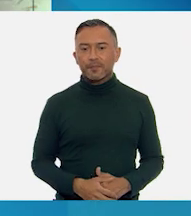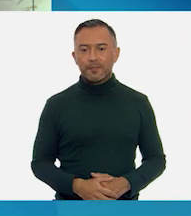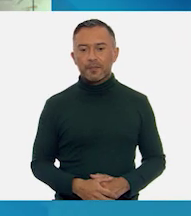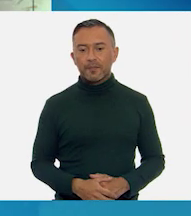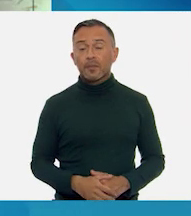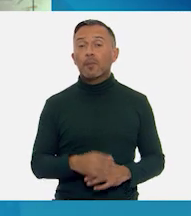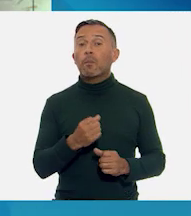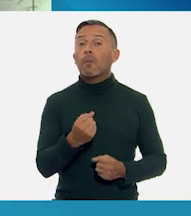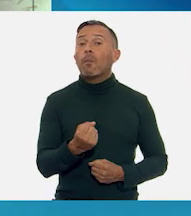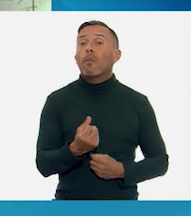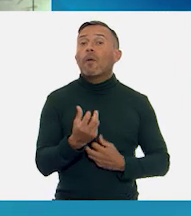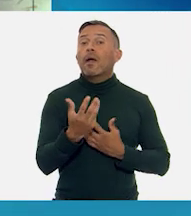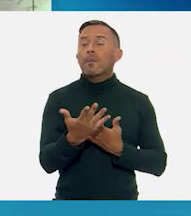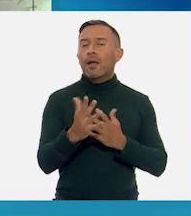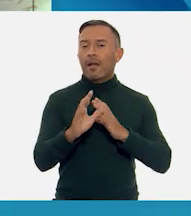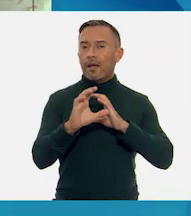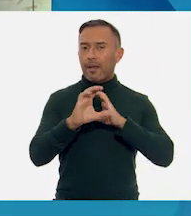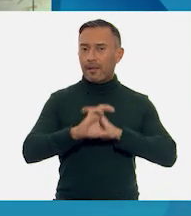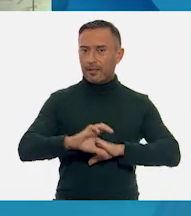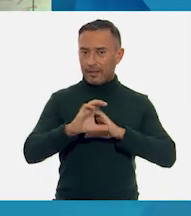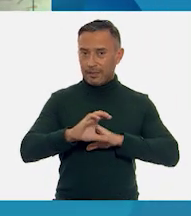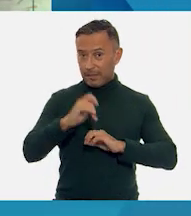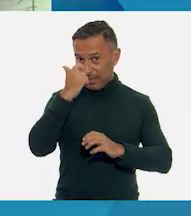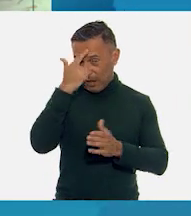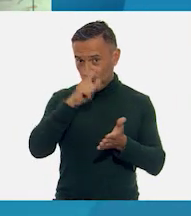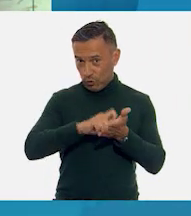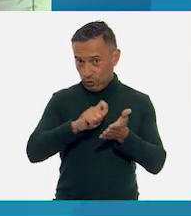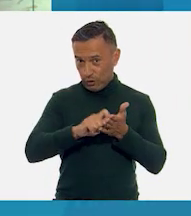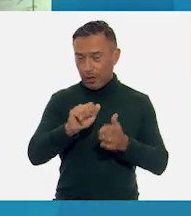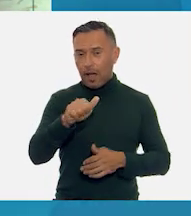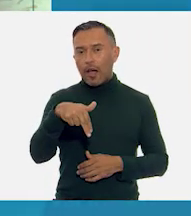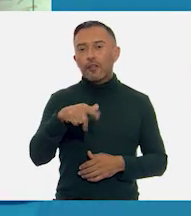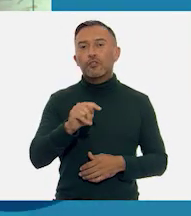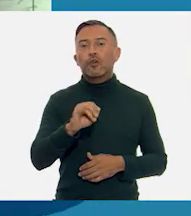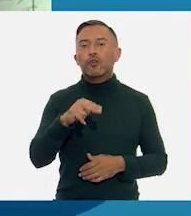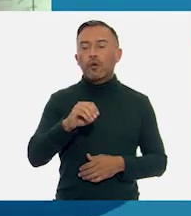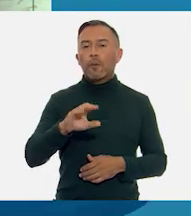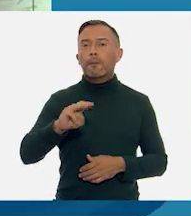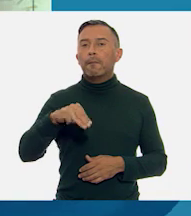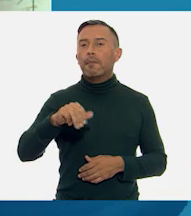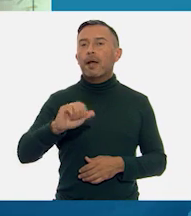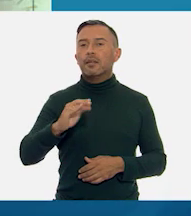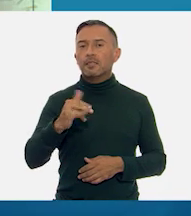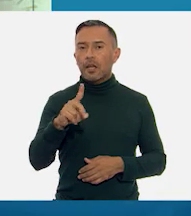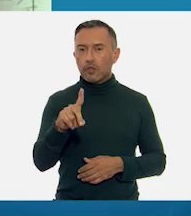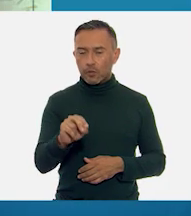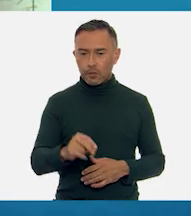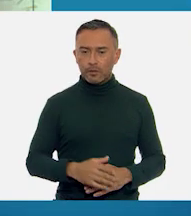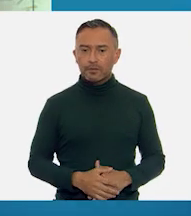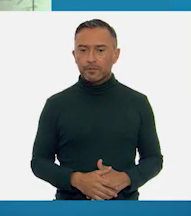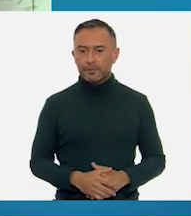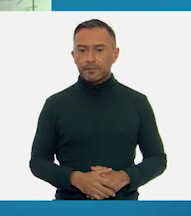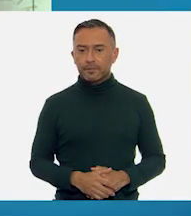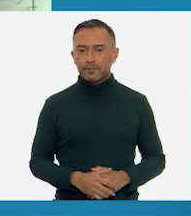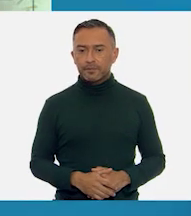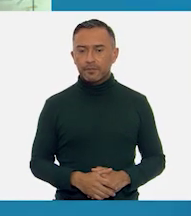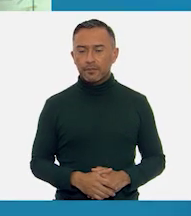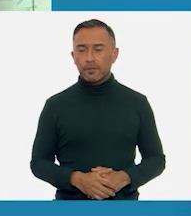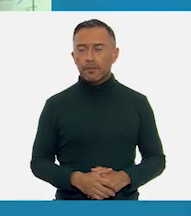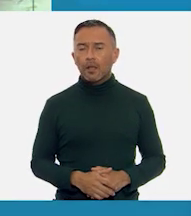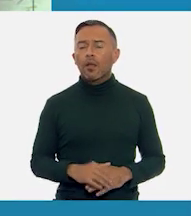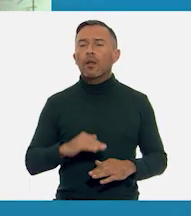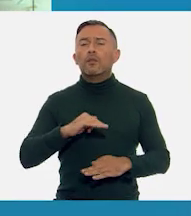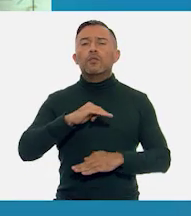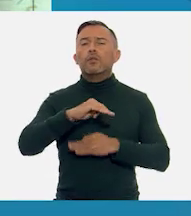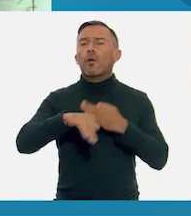Poema Cantares. Autor Antonio Machado. Machado. Todo pasa